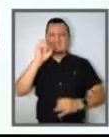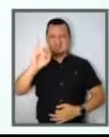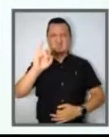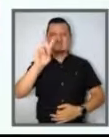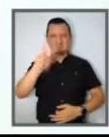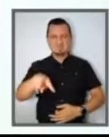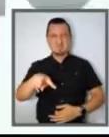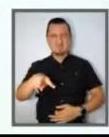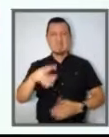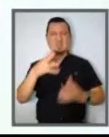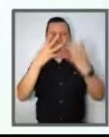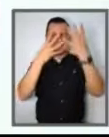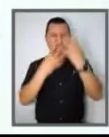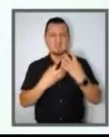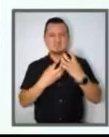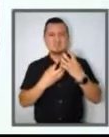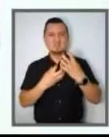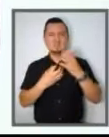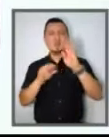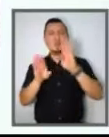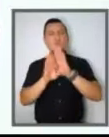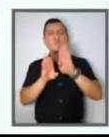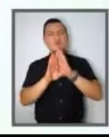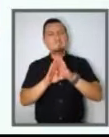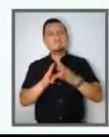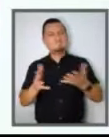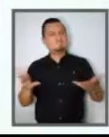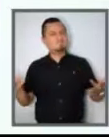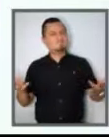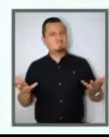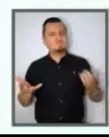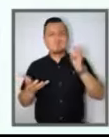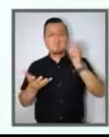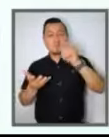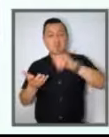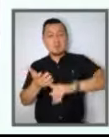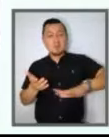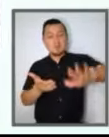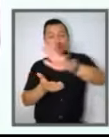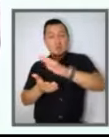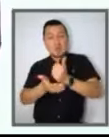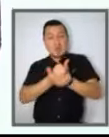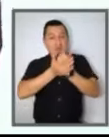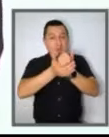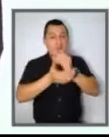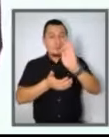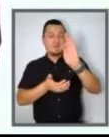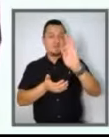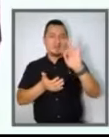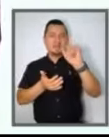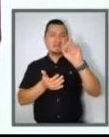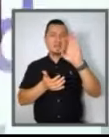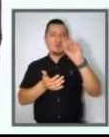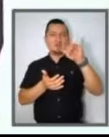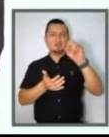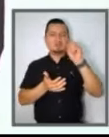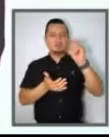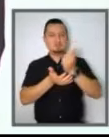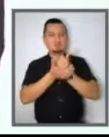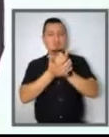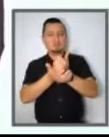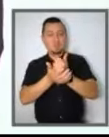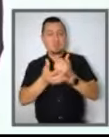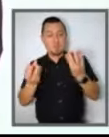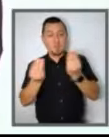corrupción. Pues si había corrupción, limpia la corrupción, castiga a los culpables, sancionalos, pero no